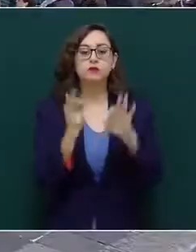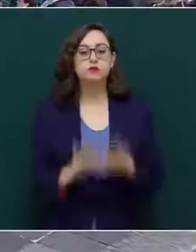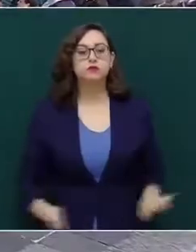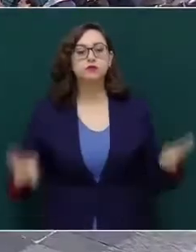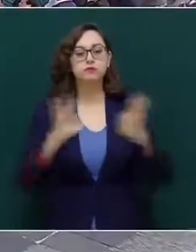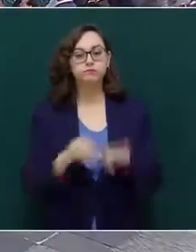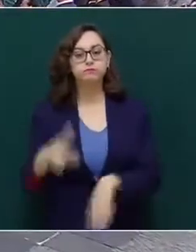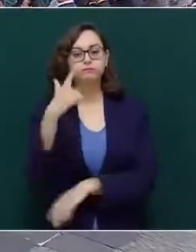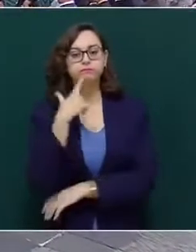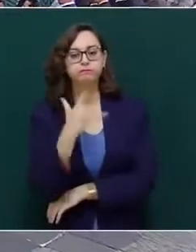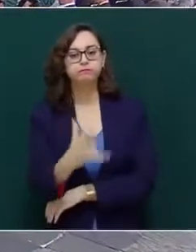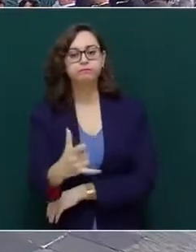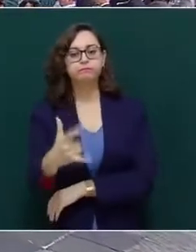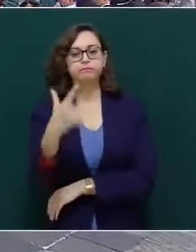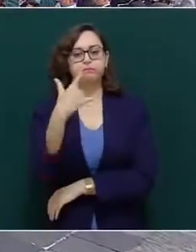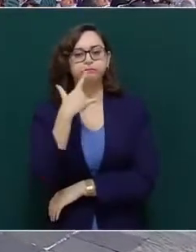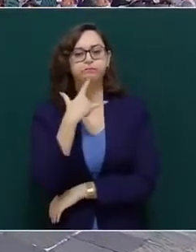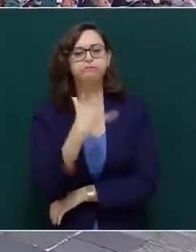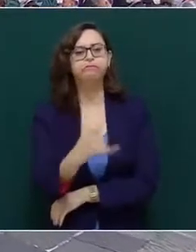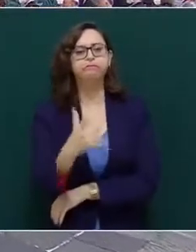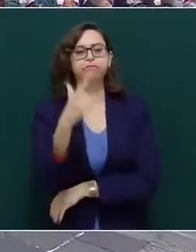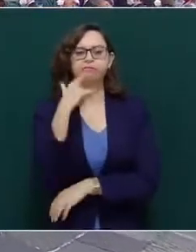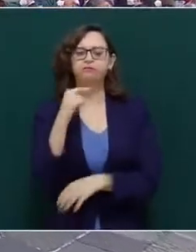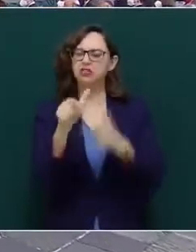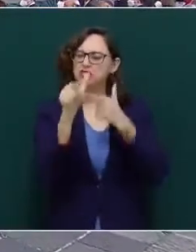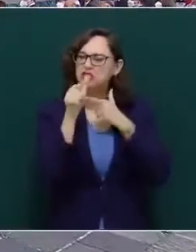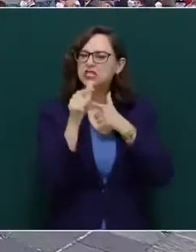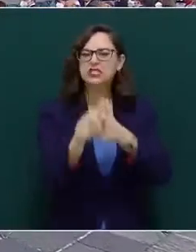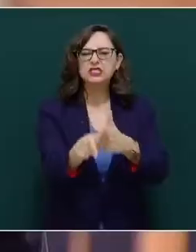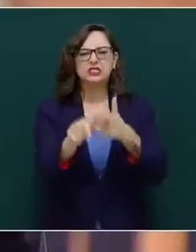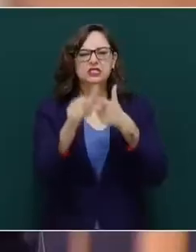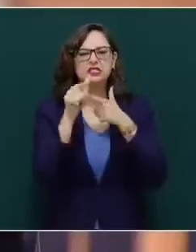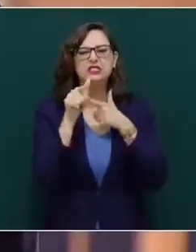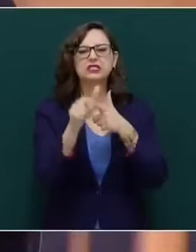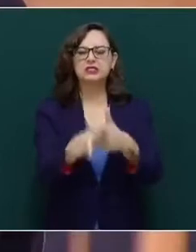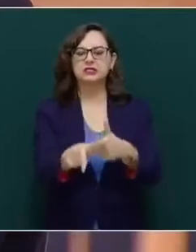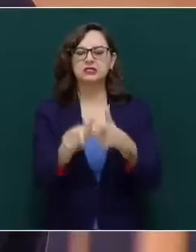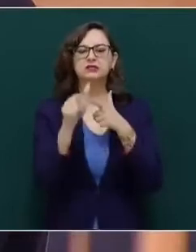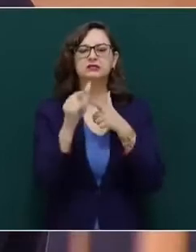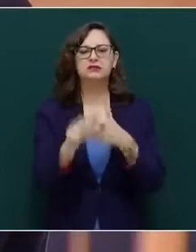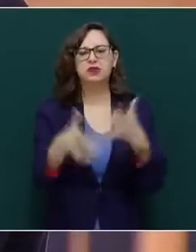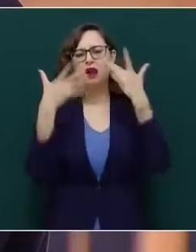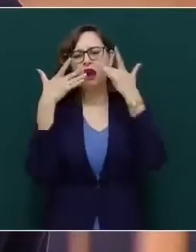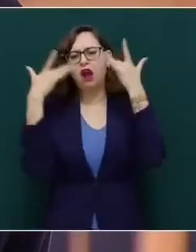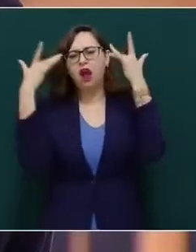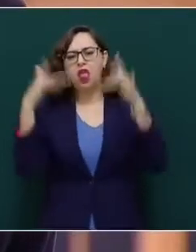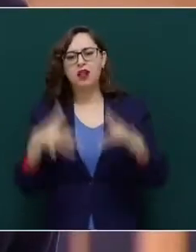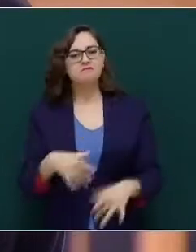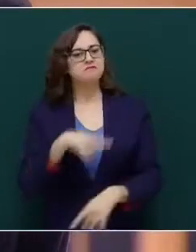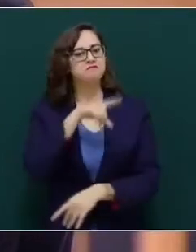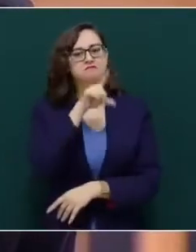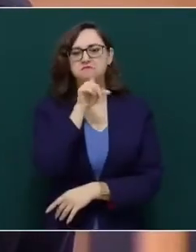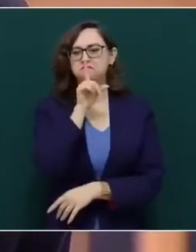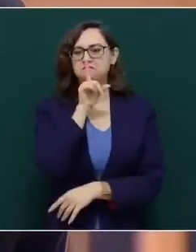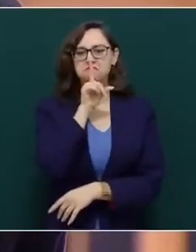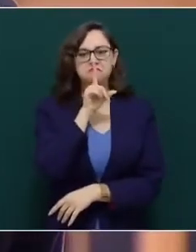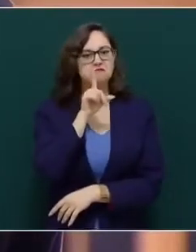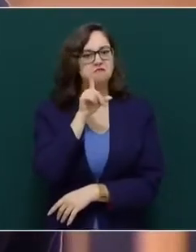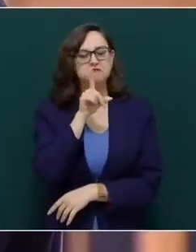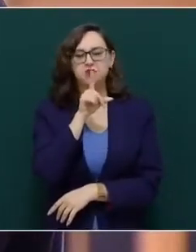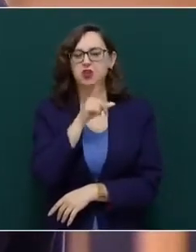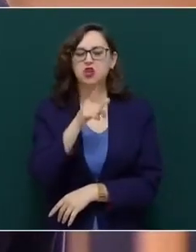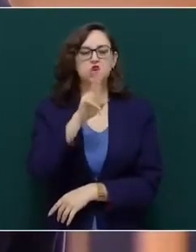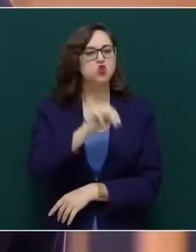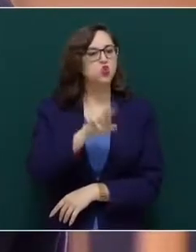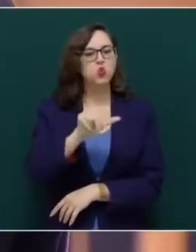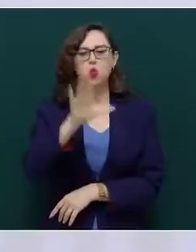de la perseverancia y de no perder nunca la fe en el triunfo de la causa por